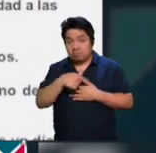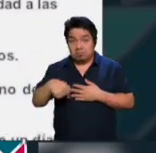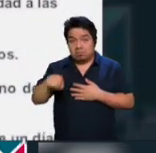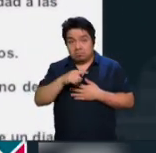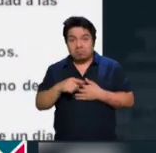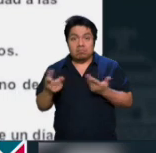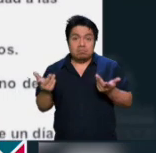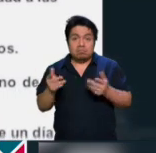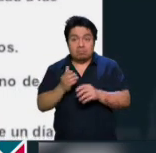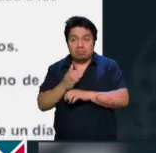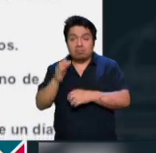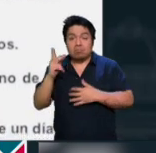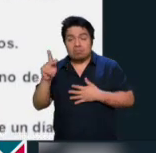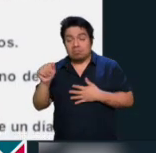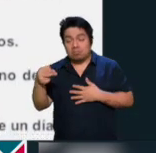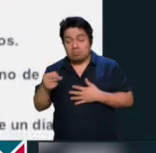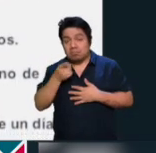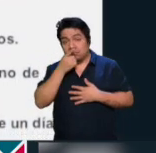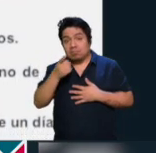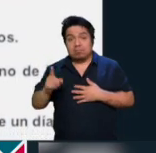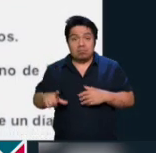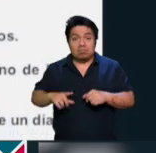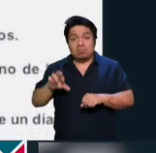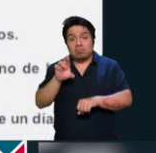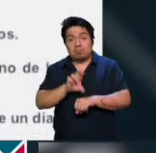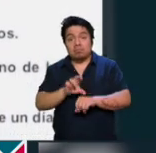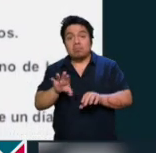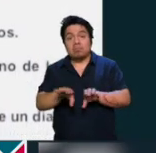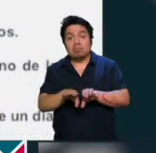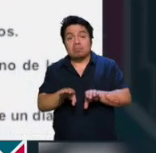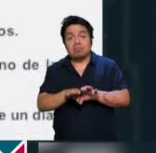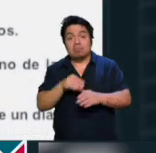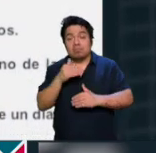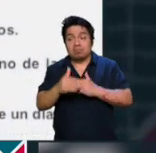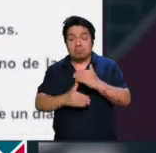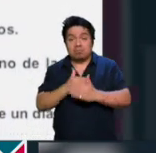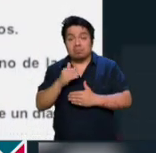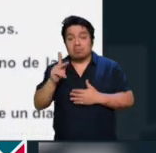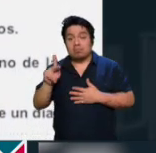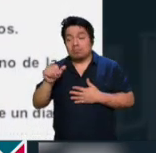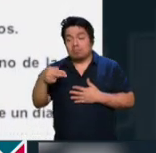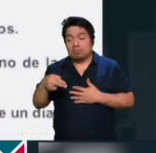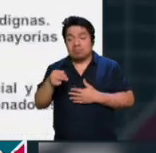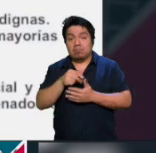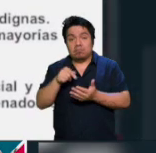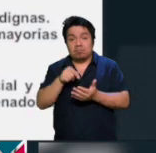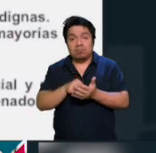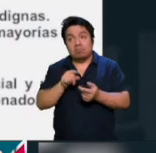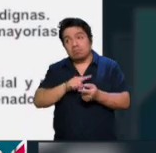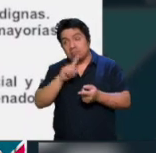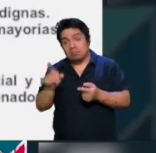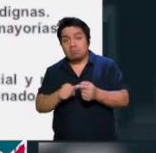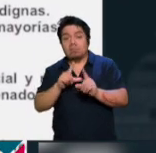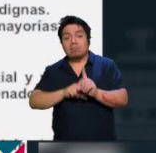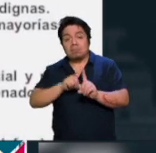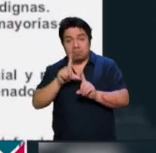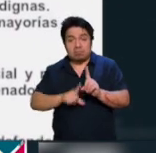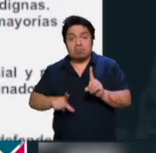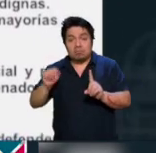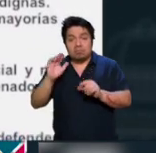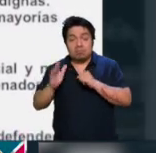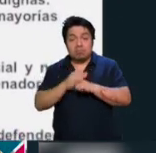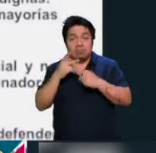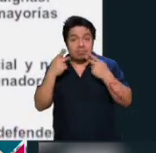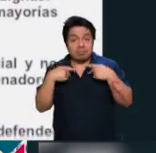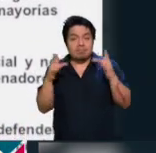los mandatarios estatales del PAN informaron que impulsarán un proceso de refundación en el PAN de lo local hacia lo nacional para acercarse a la gente